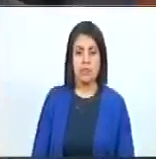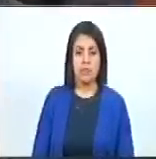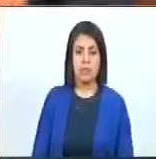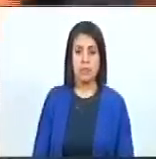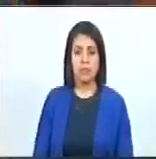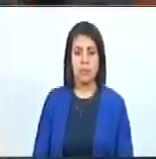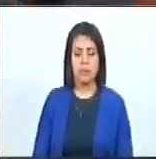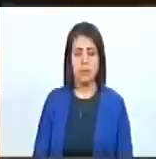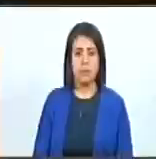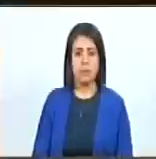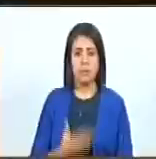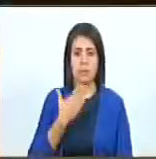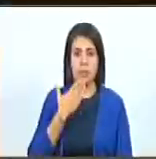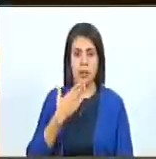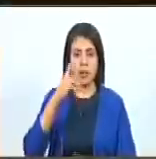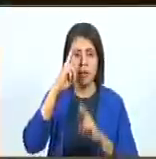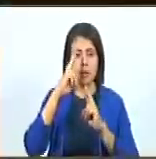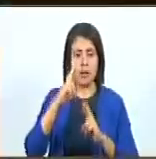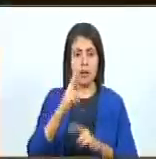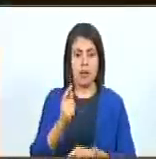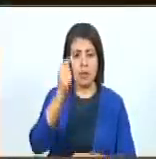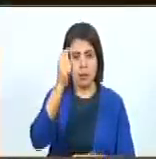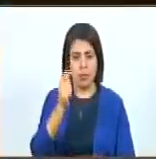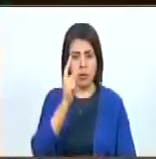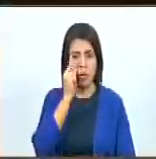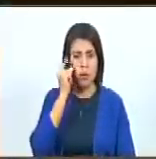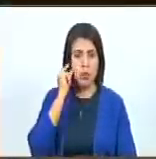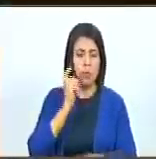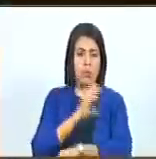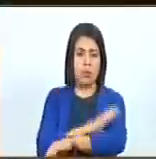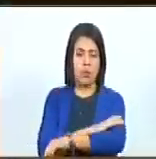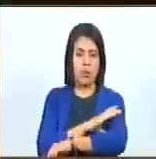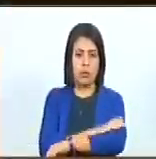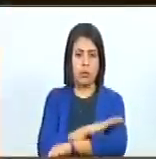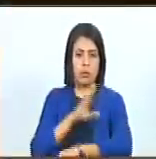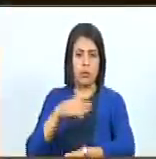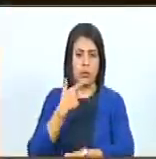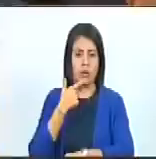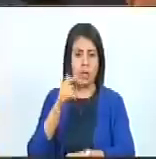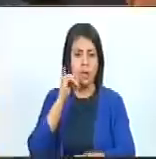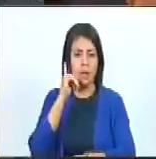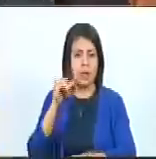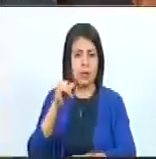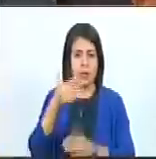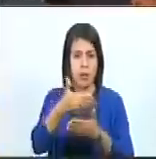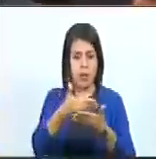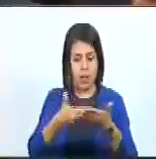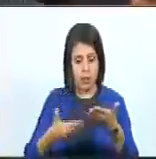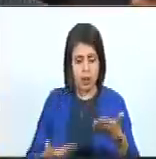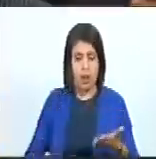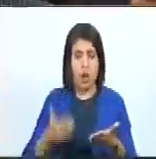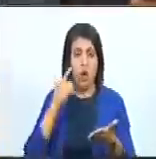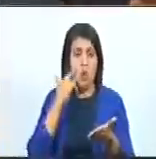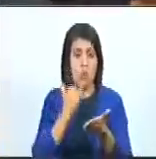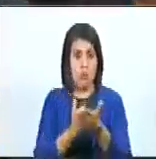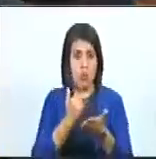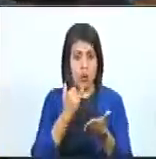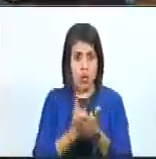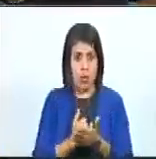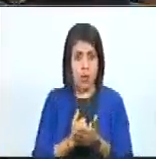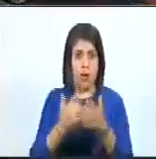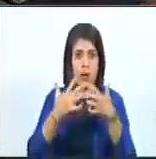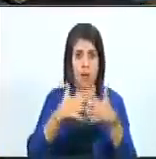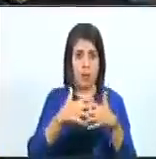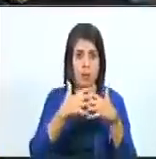Yo les voy a pedir con todo respeto a las diputadas y diputados de oposición que cuando traigan una denuncia la traigan suficientemente sustentada a los